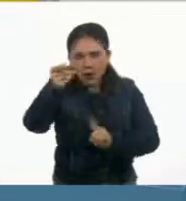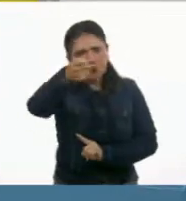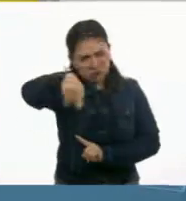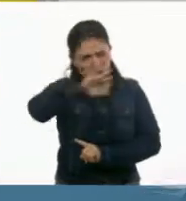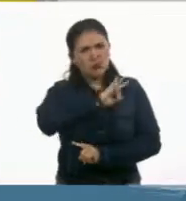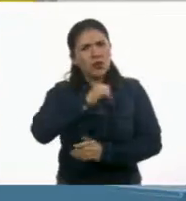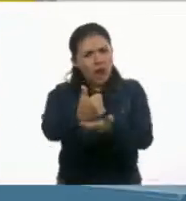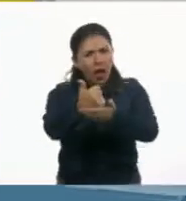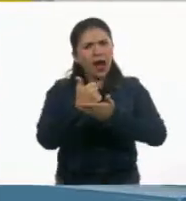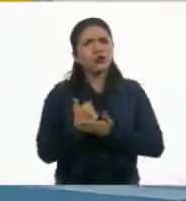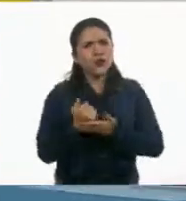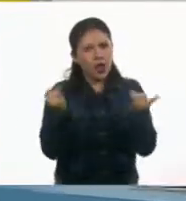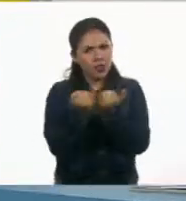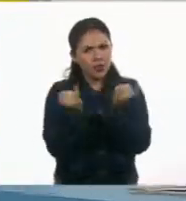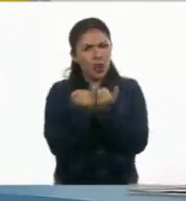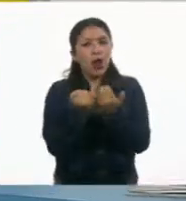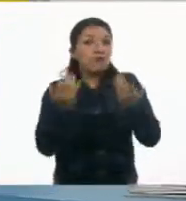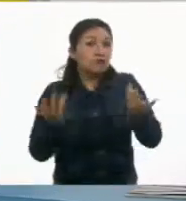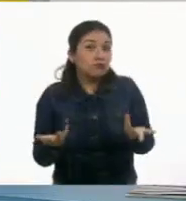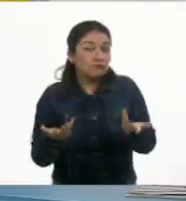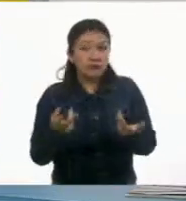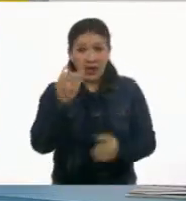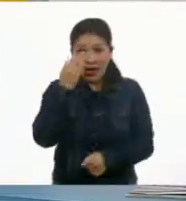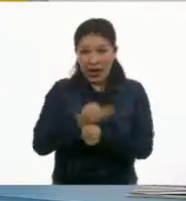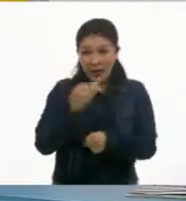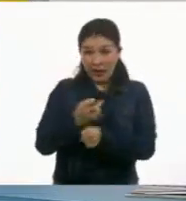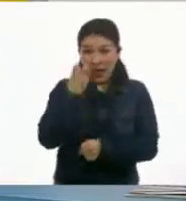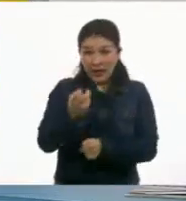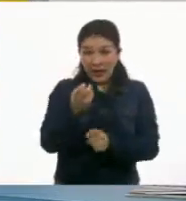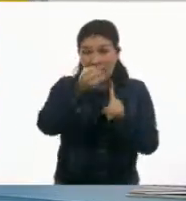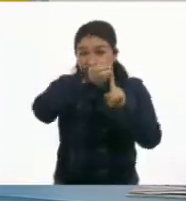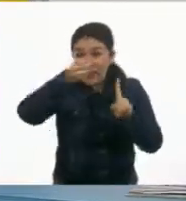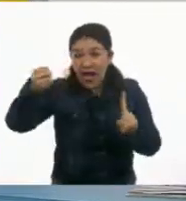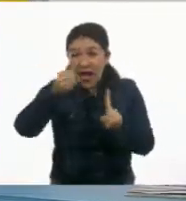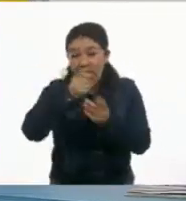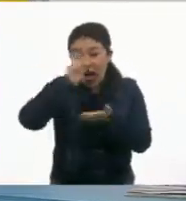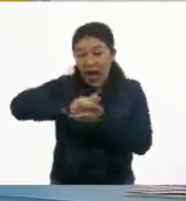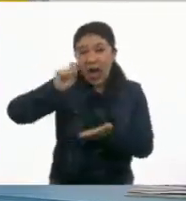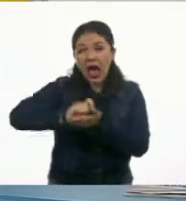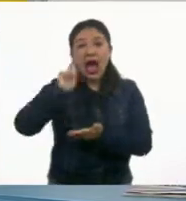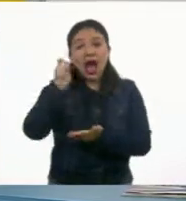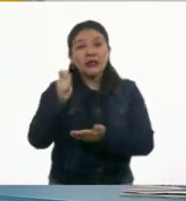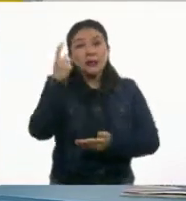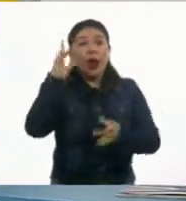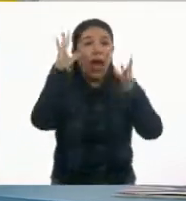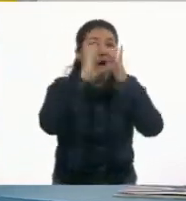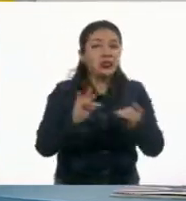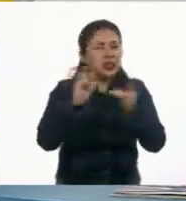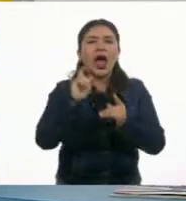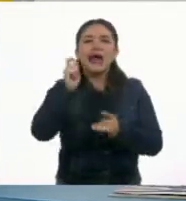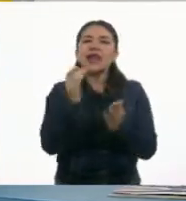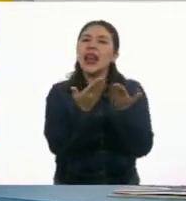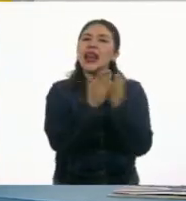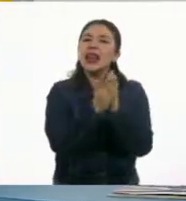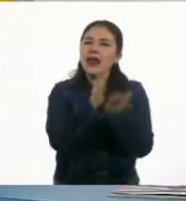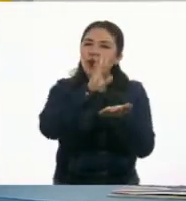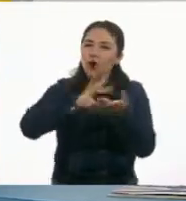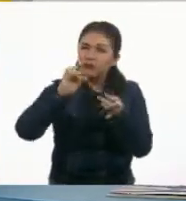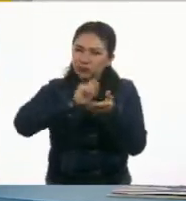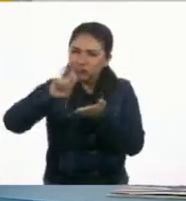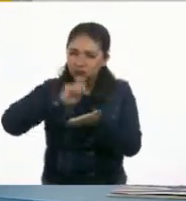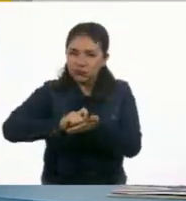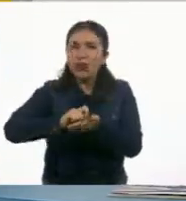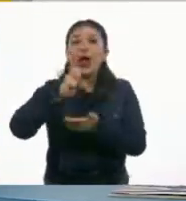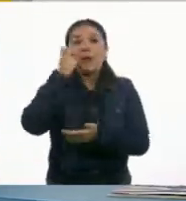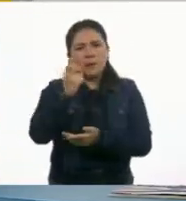seguirnos y ayudarnos, aunque este no sea un texto expositivo, sino literario. También nos va a servir para tratar el tema de hoy, que es,